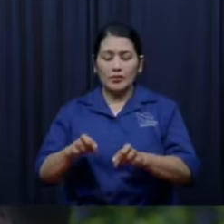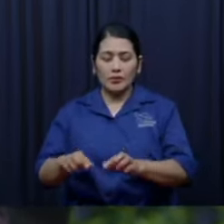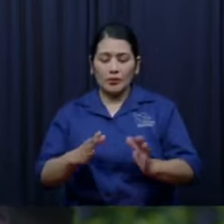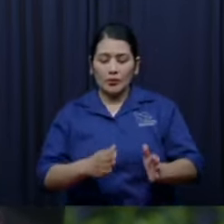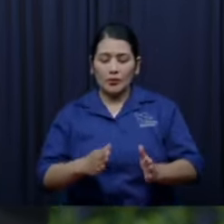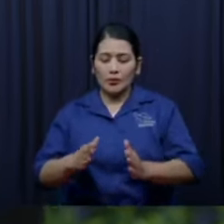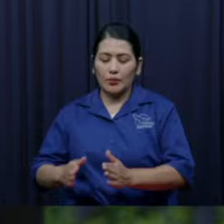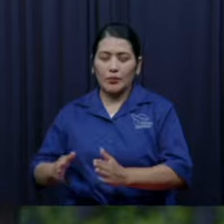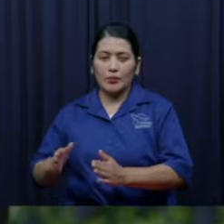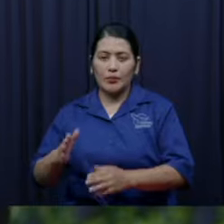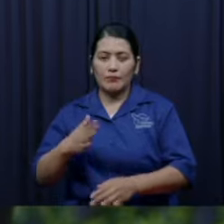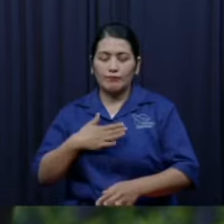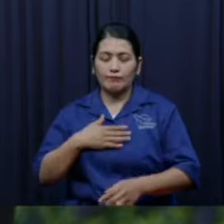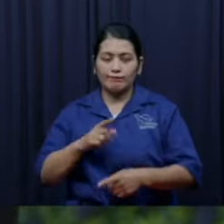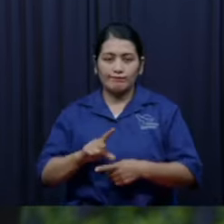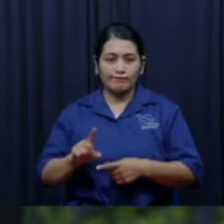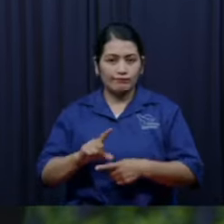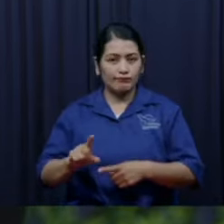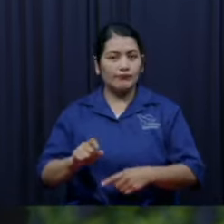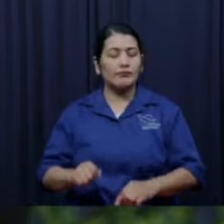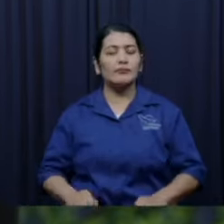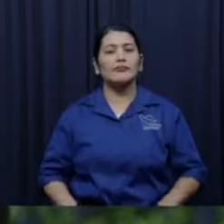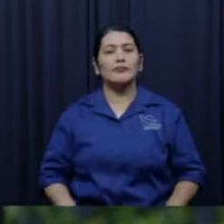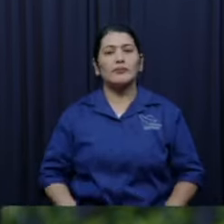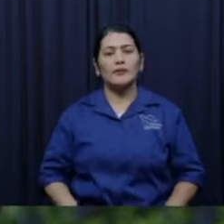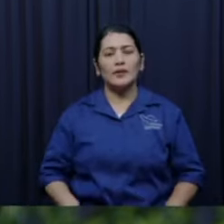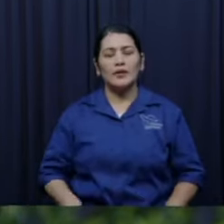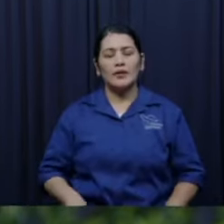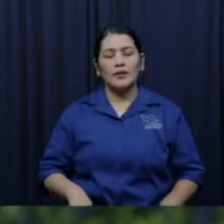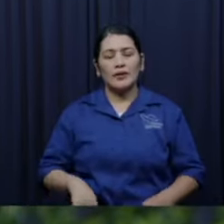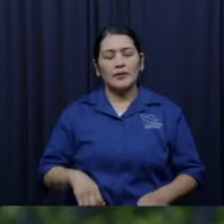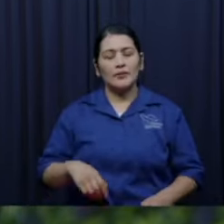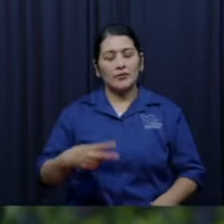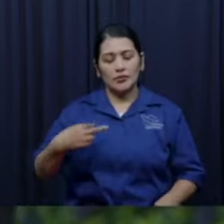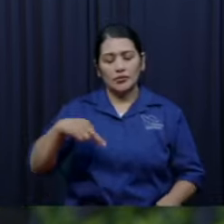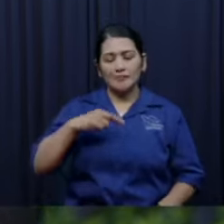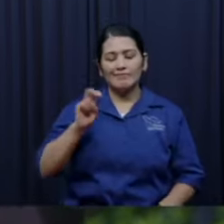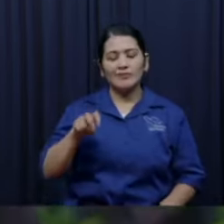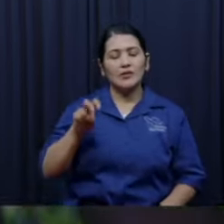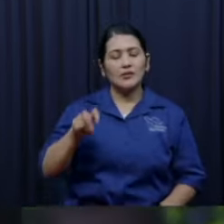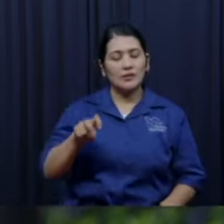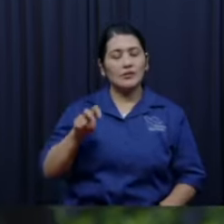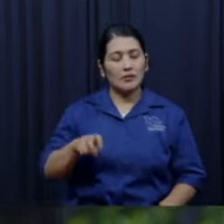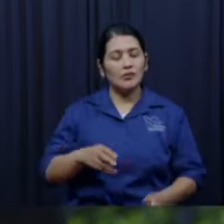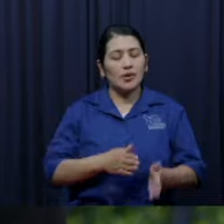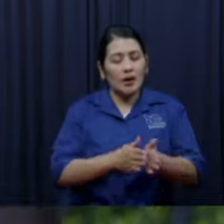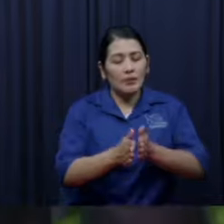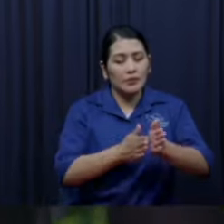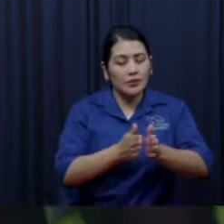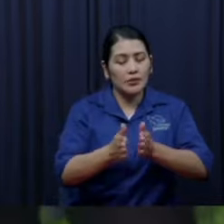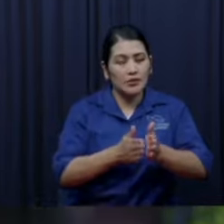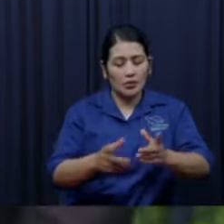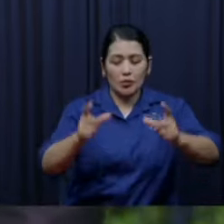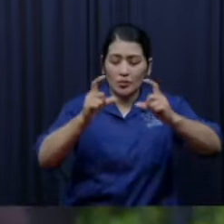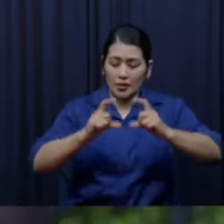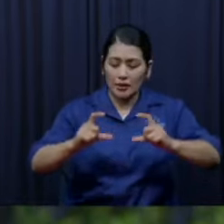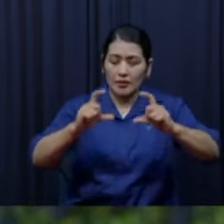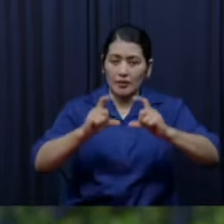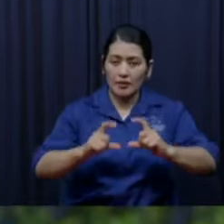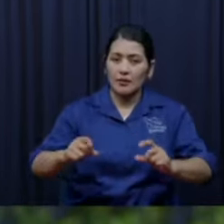hermano no disipemos no desperdiciemos no somos nosotros no somos necios